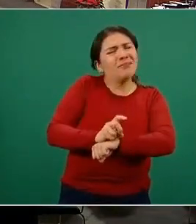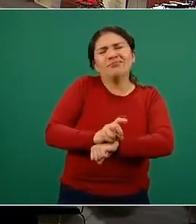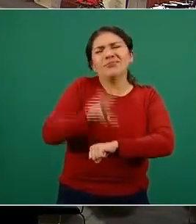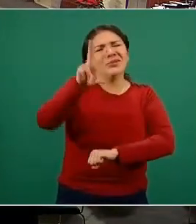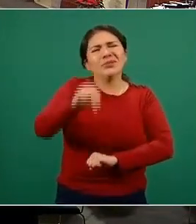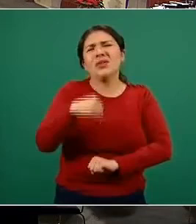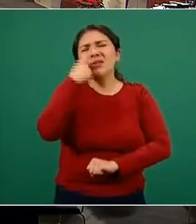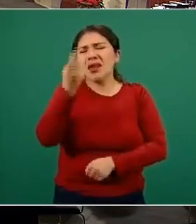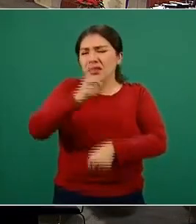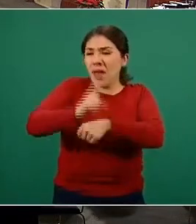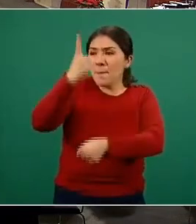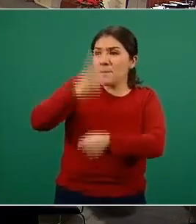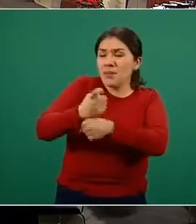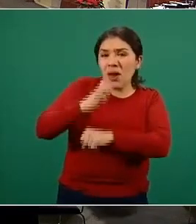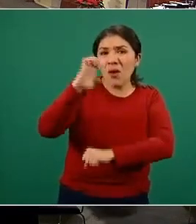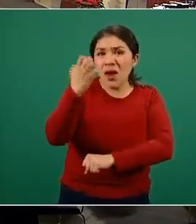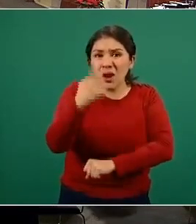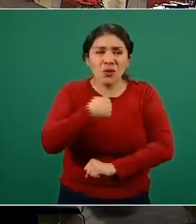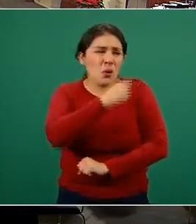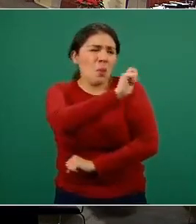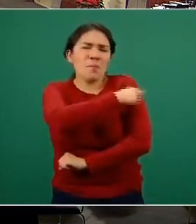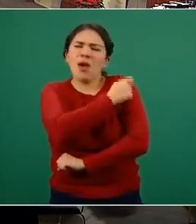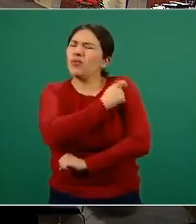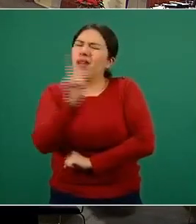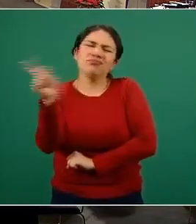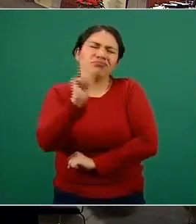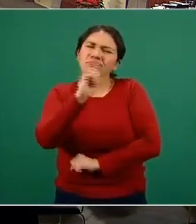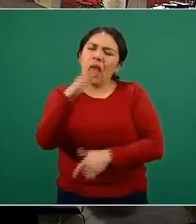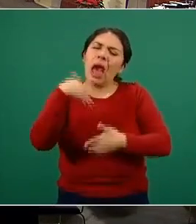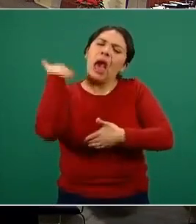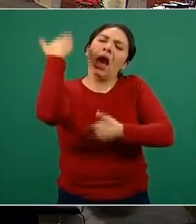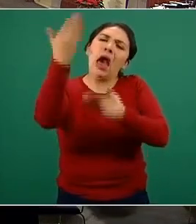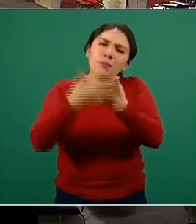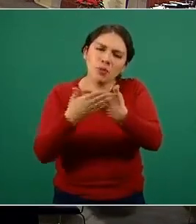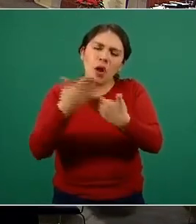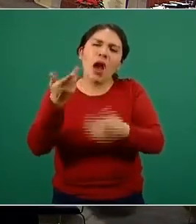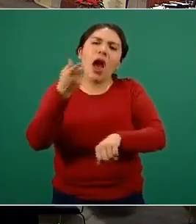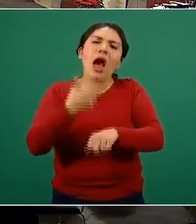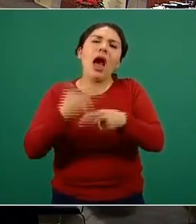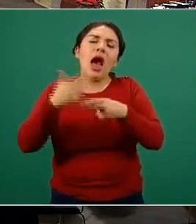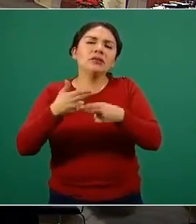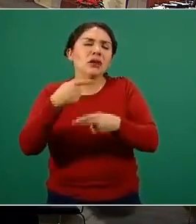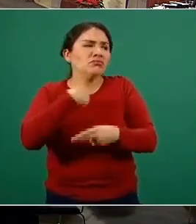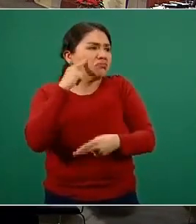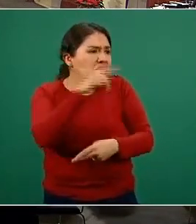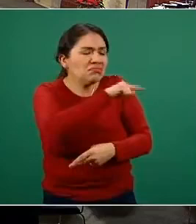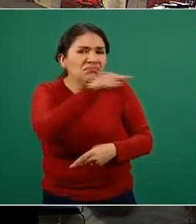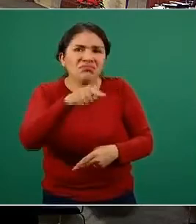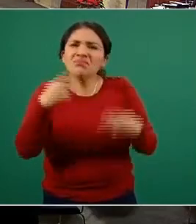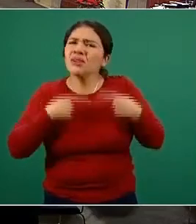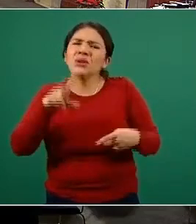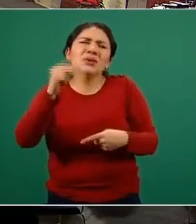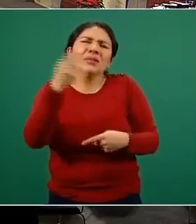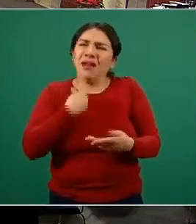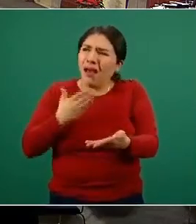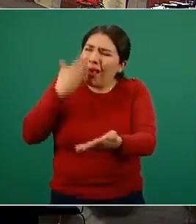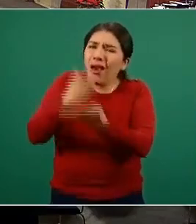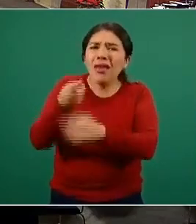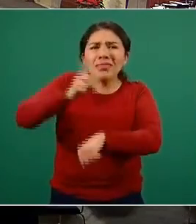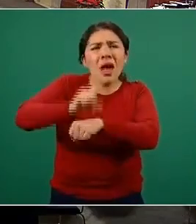estar disponible el día primero para recibir la vacuna, extendiendo a esta necesidad del propio personal de salud,